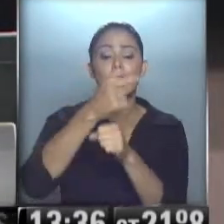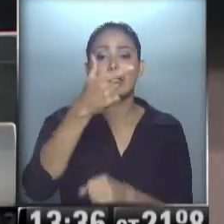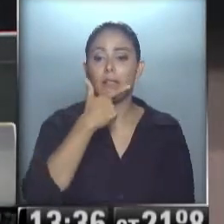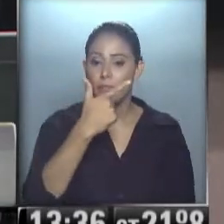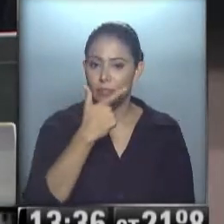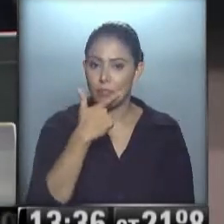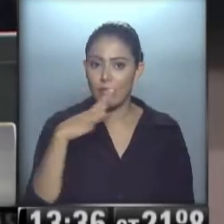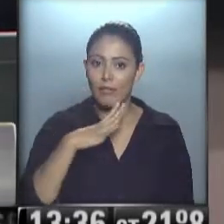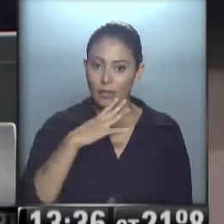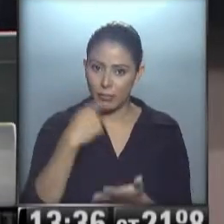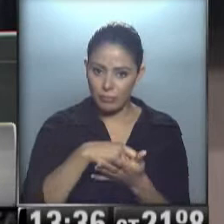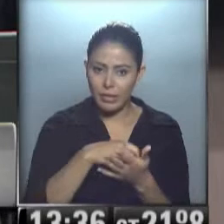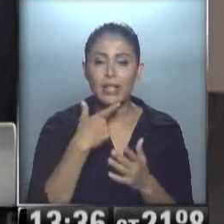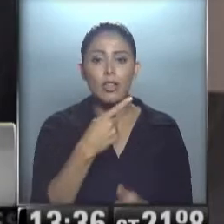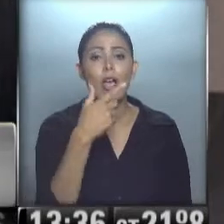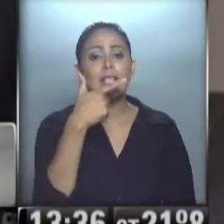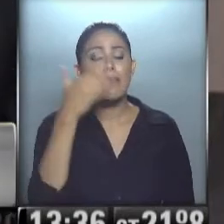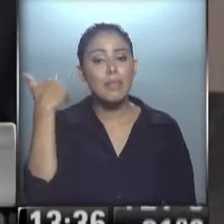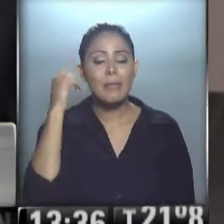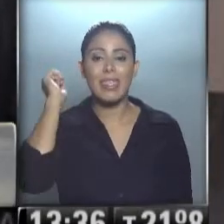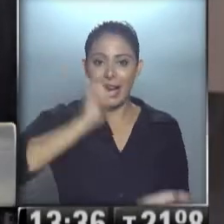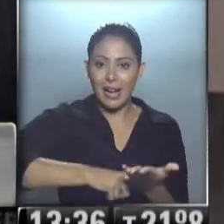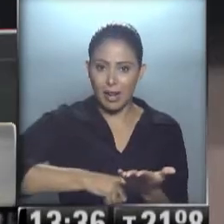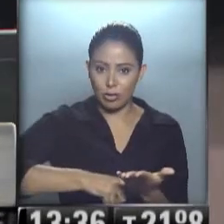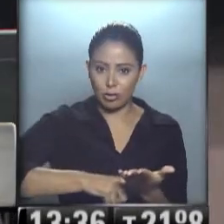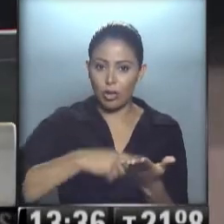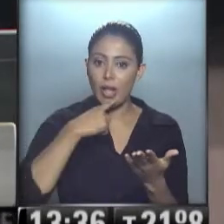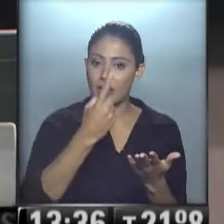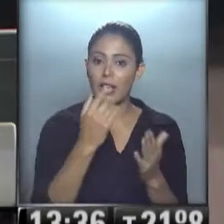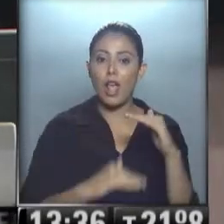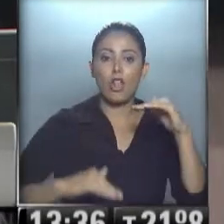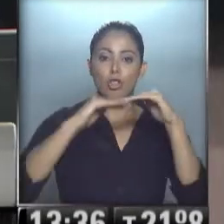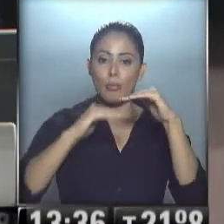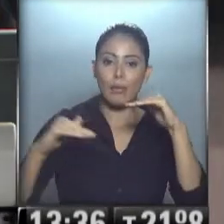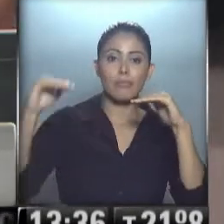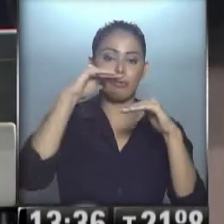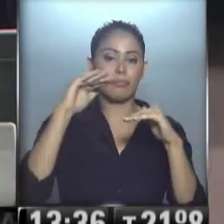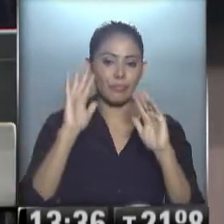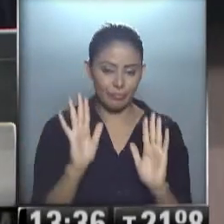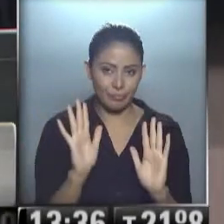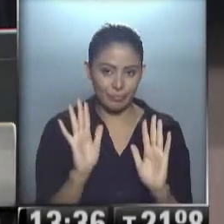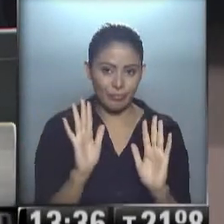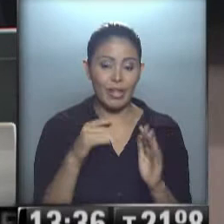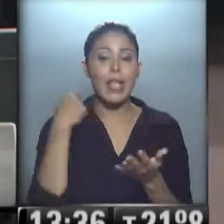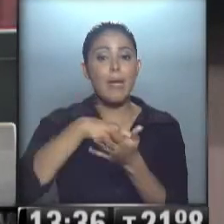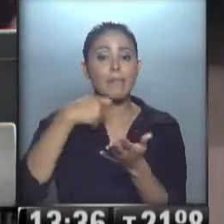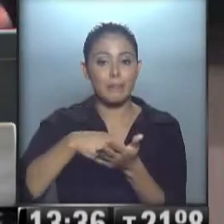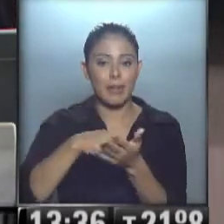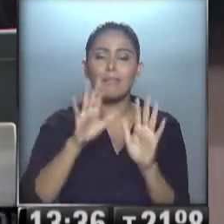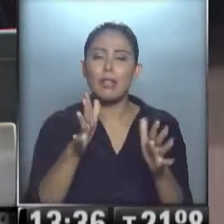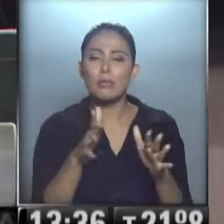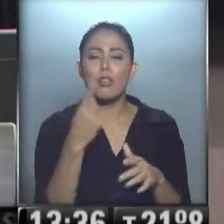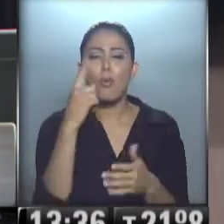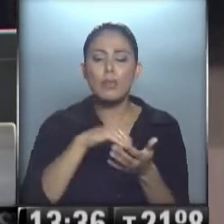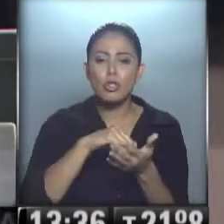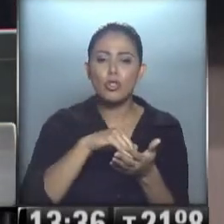Te quiero decir, Roberto, en septiembre hubo un decreto central que ampliaron los topes remunerativos con el pago de las asignaciones. Más o menos